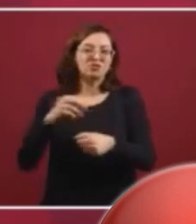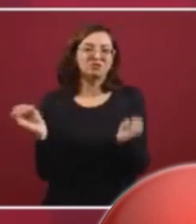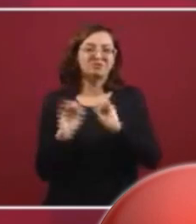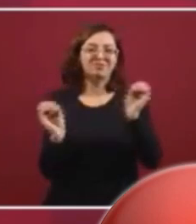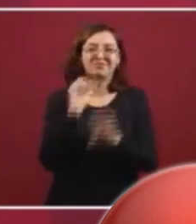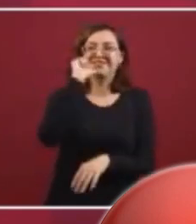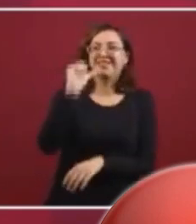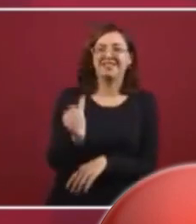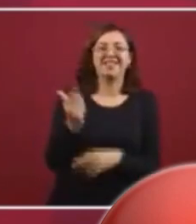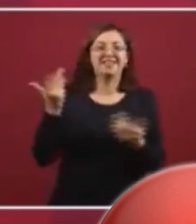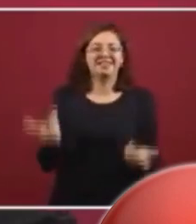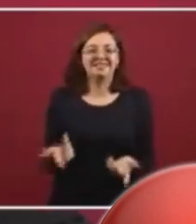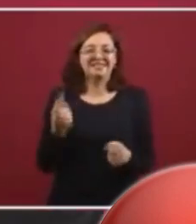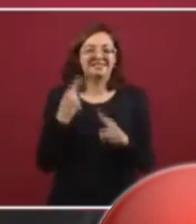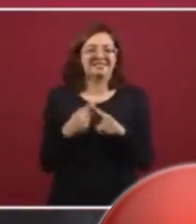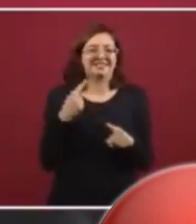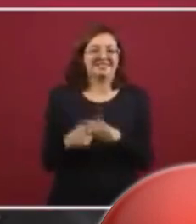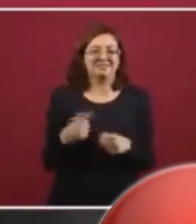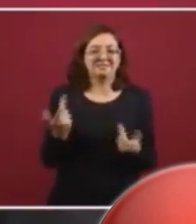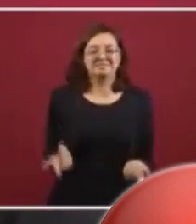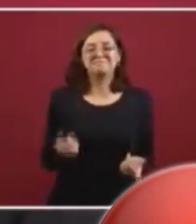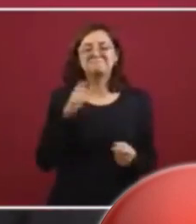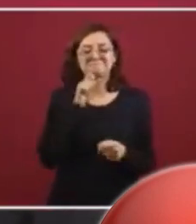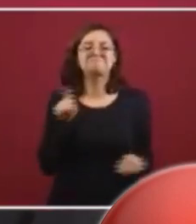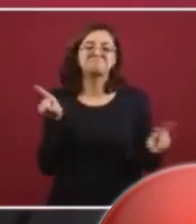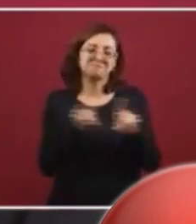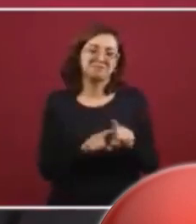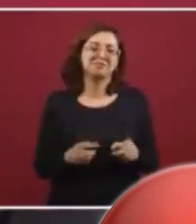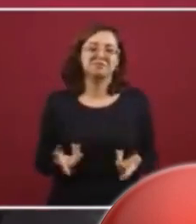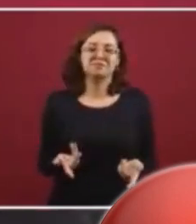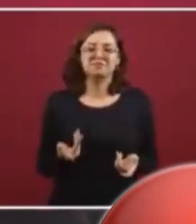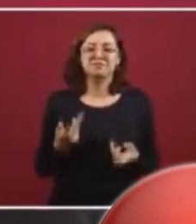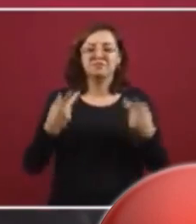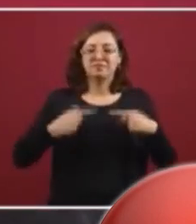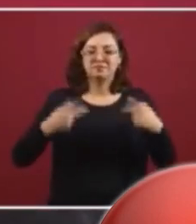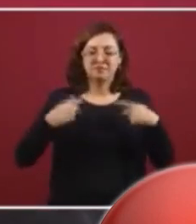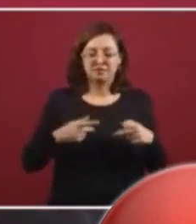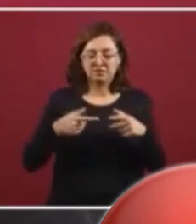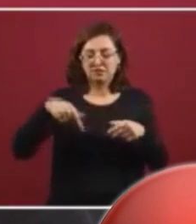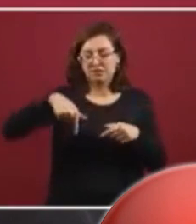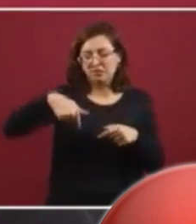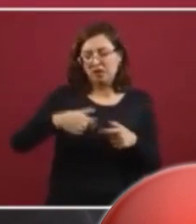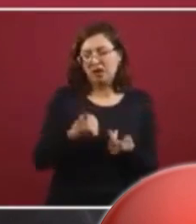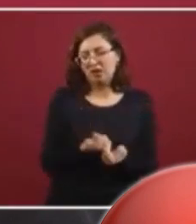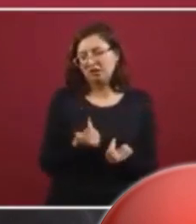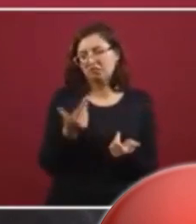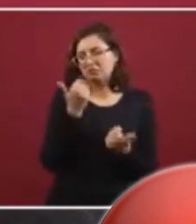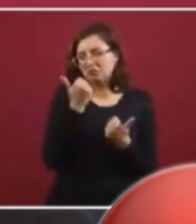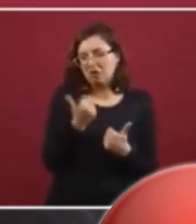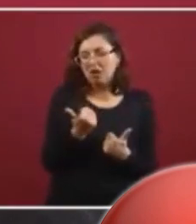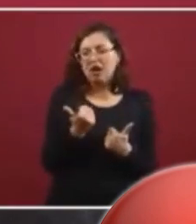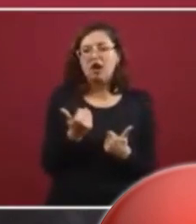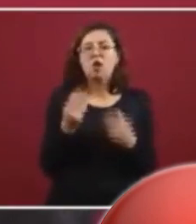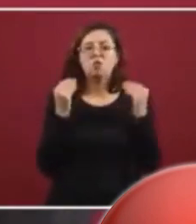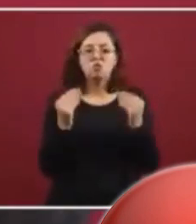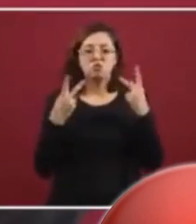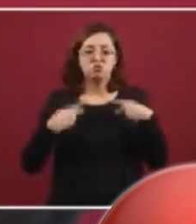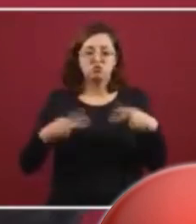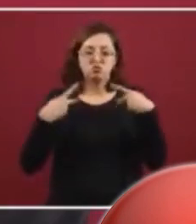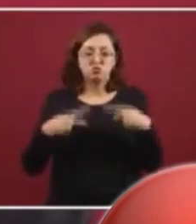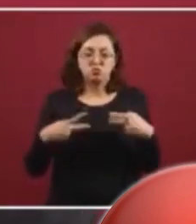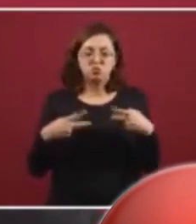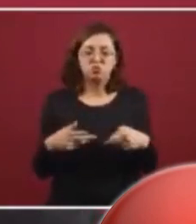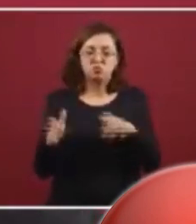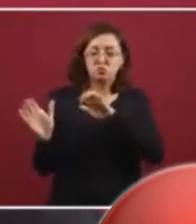Y el grueso de ese gasto va incluyendo también a lo que llamamos personal local. Muchas personas que